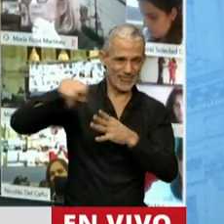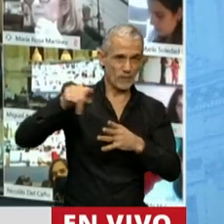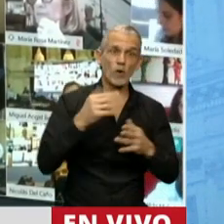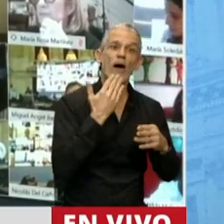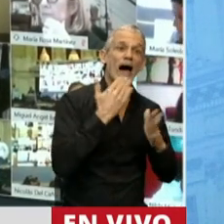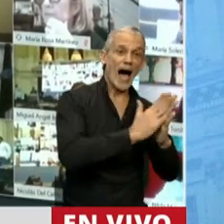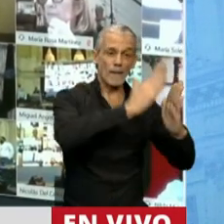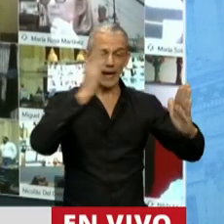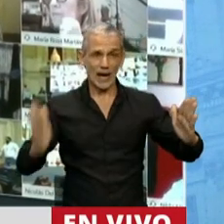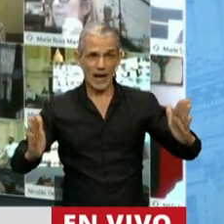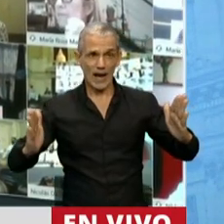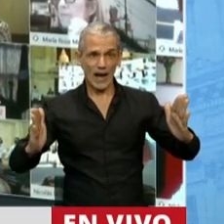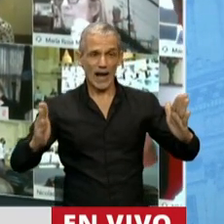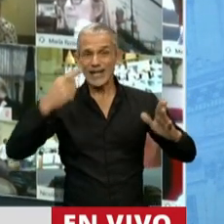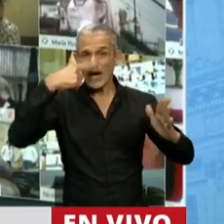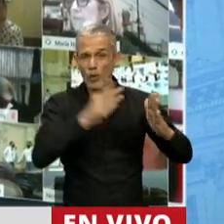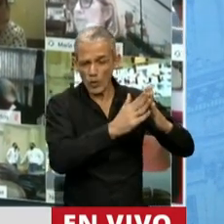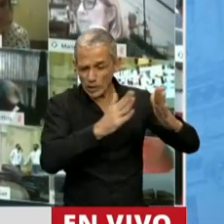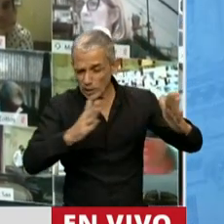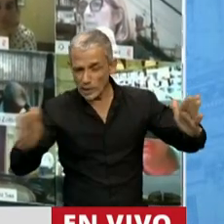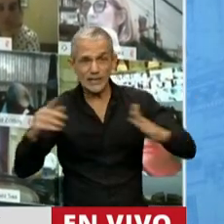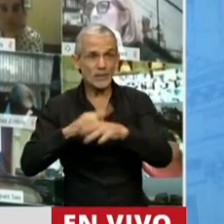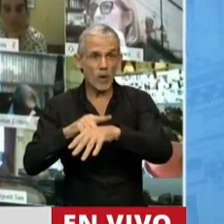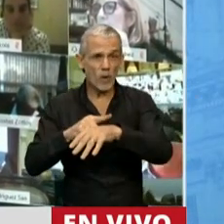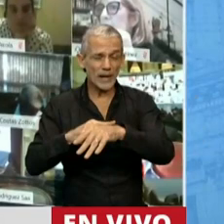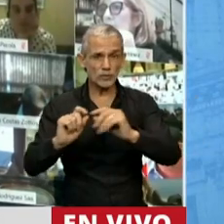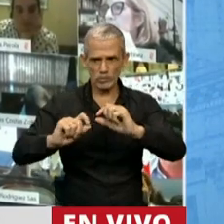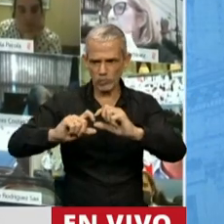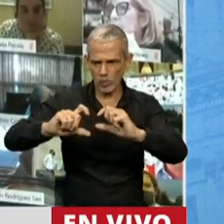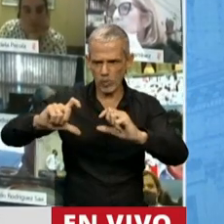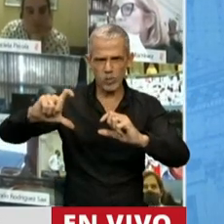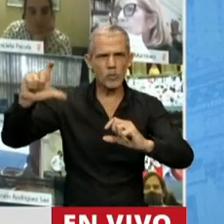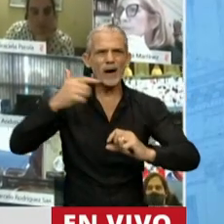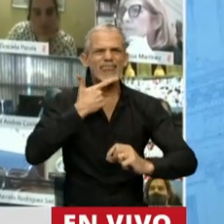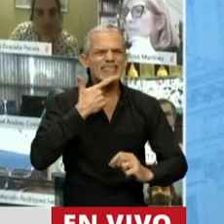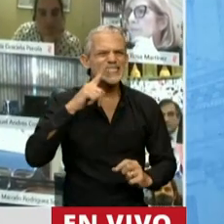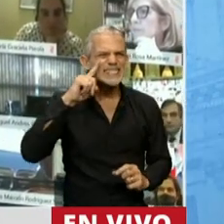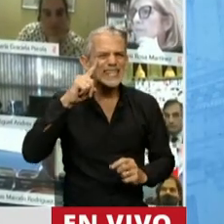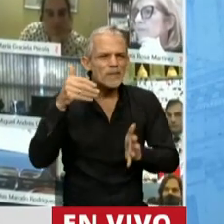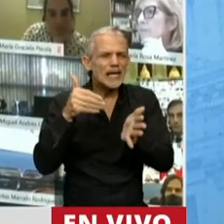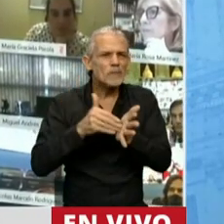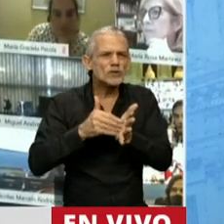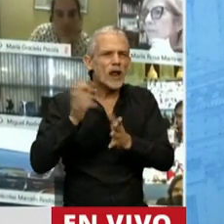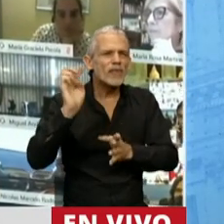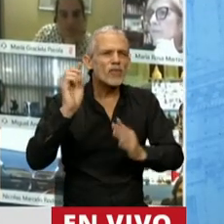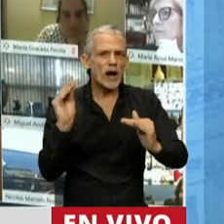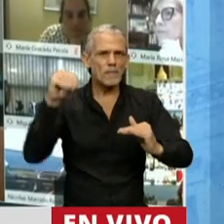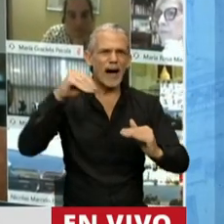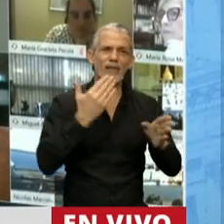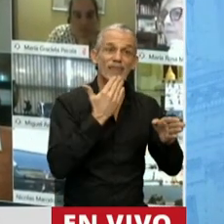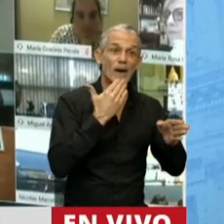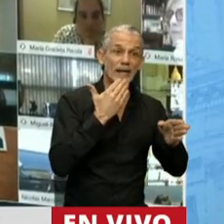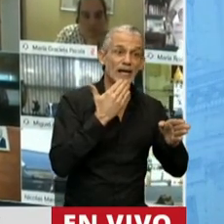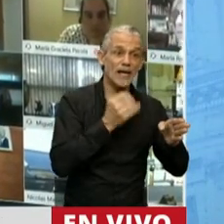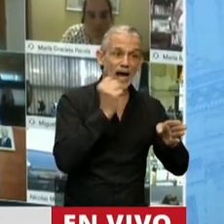abril hasta la última oferta, aumentó en 17.000 millones de dólares. De abril